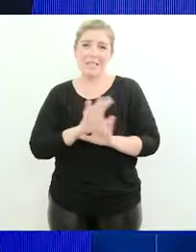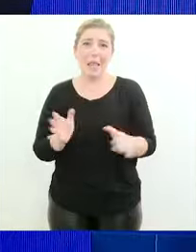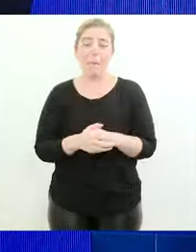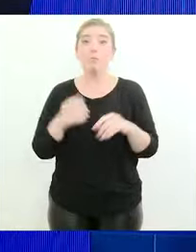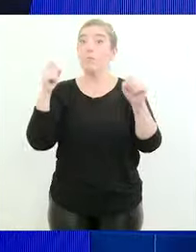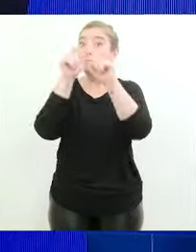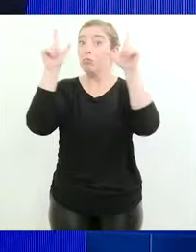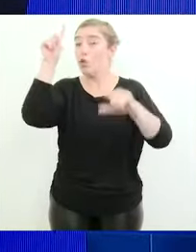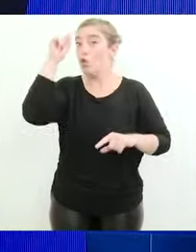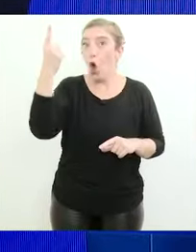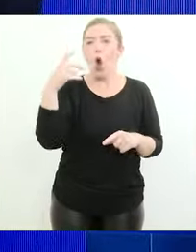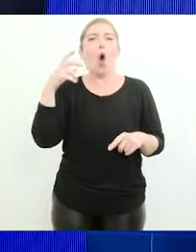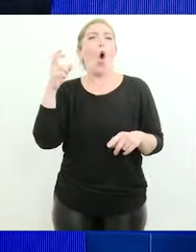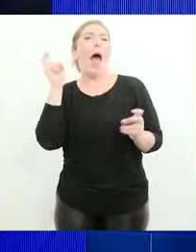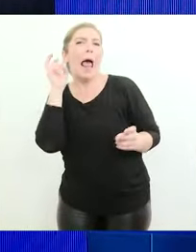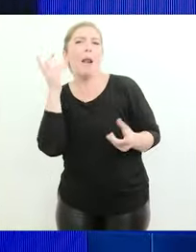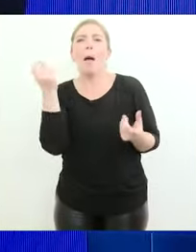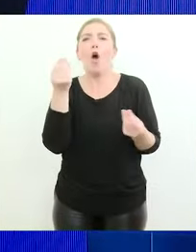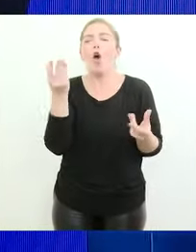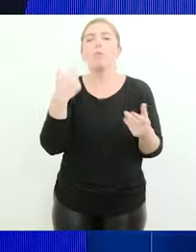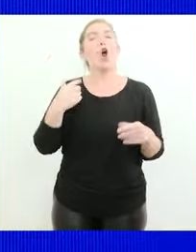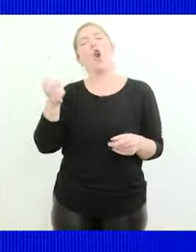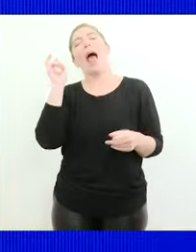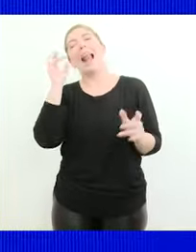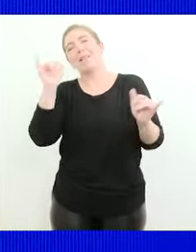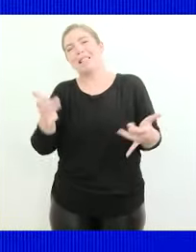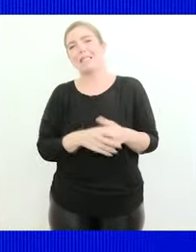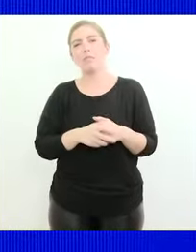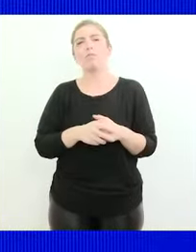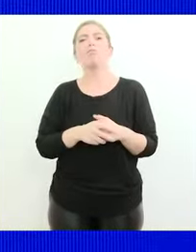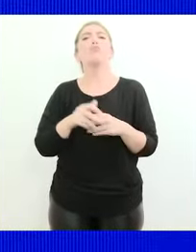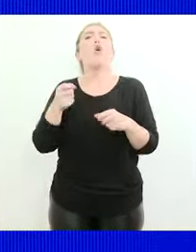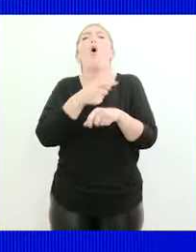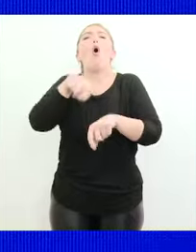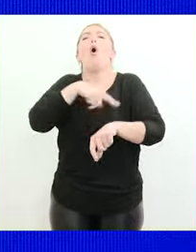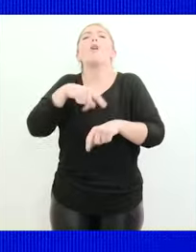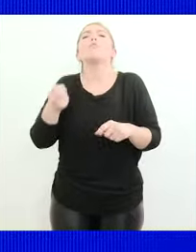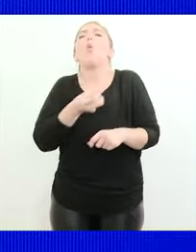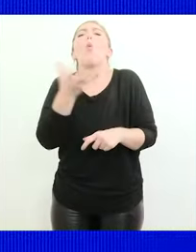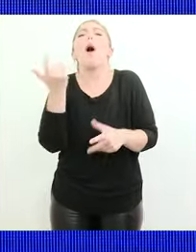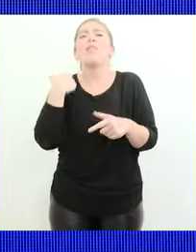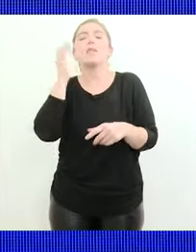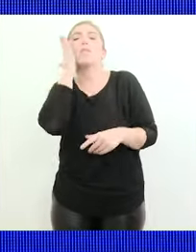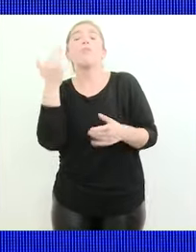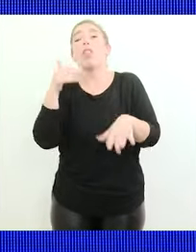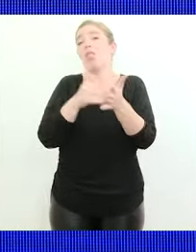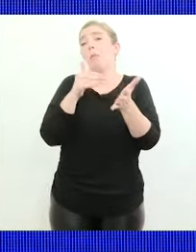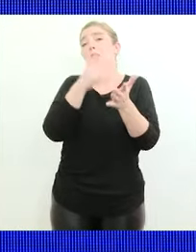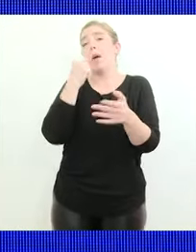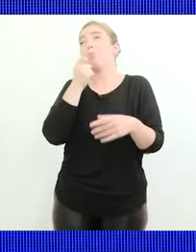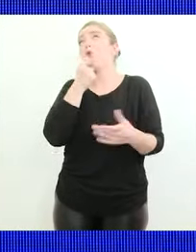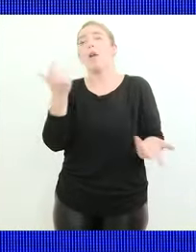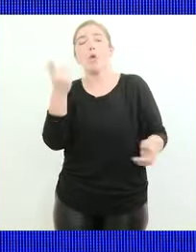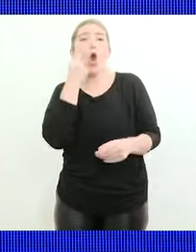¿Se despierta solo con alarma? No, con alarma. ¿Cuántas horas de sueño por día? Depende del día. El otro día